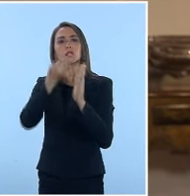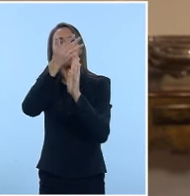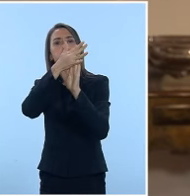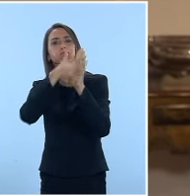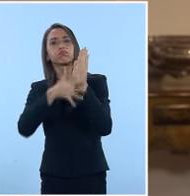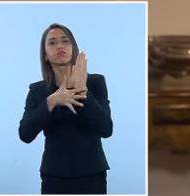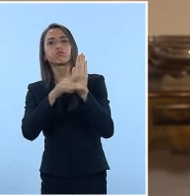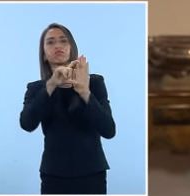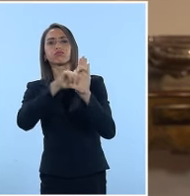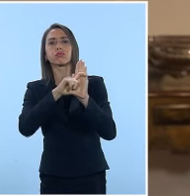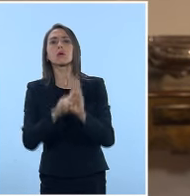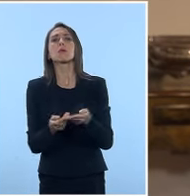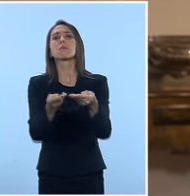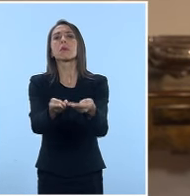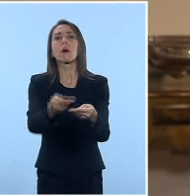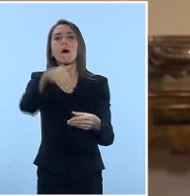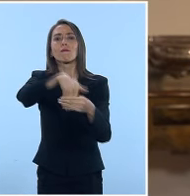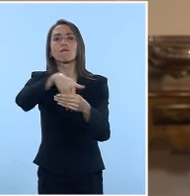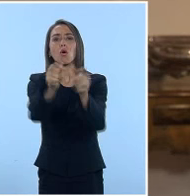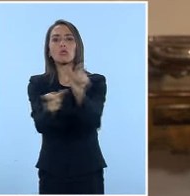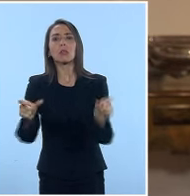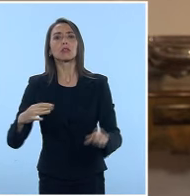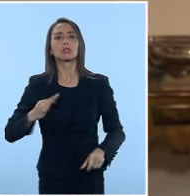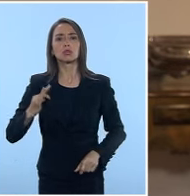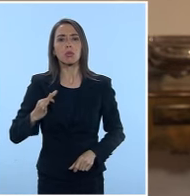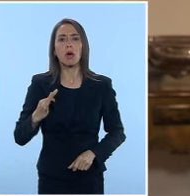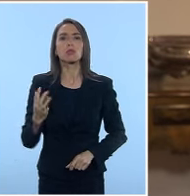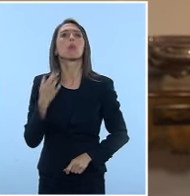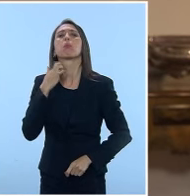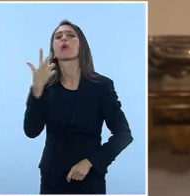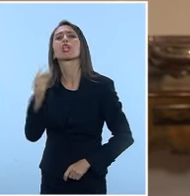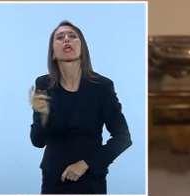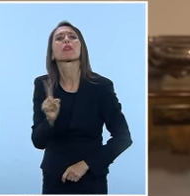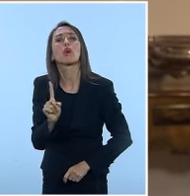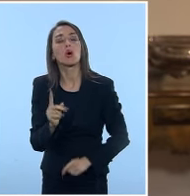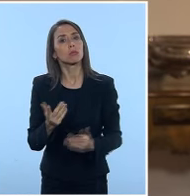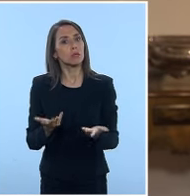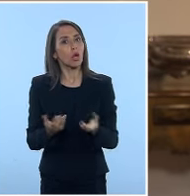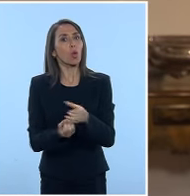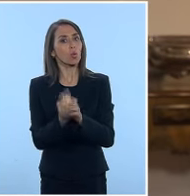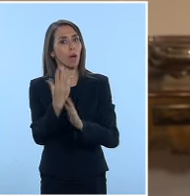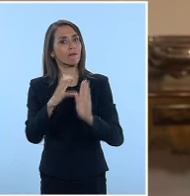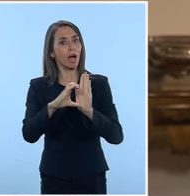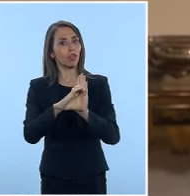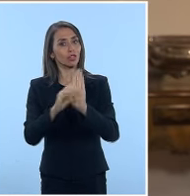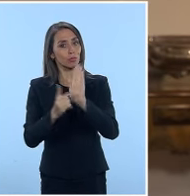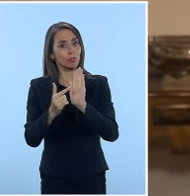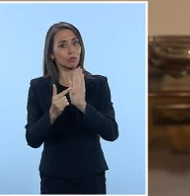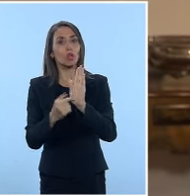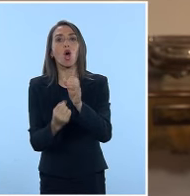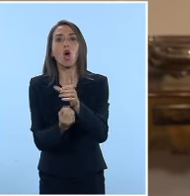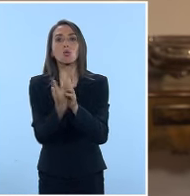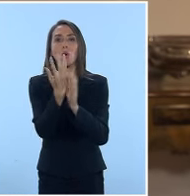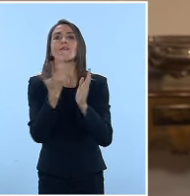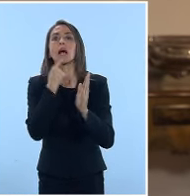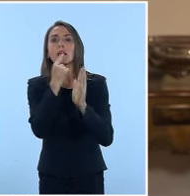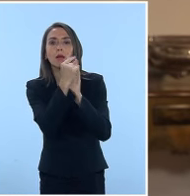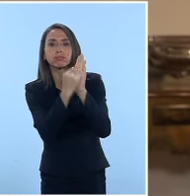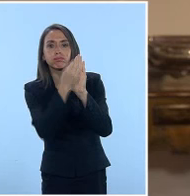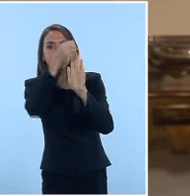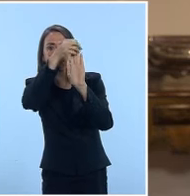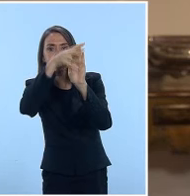y se someta a votación popular. ¿Por qué no? Porque esta nueva Constitución no solo debe ser nueva en su contenido,